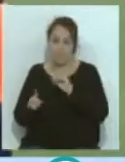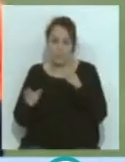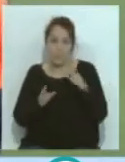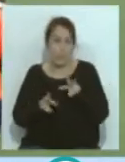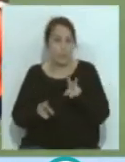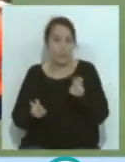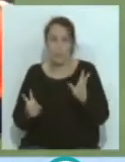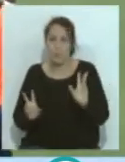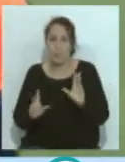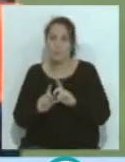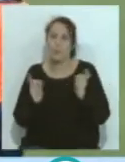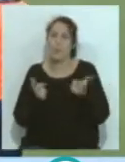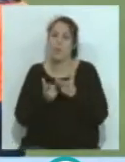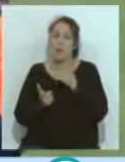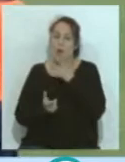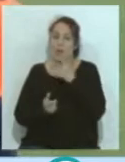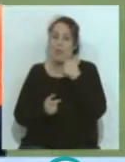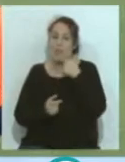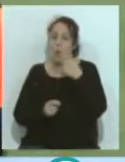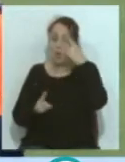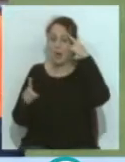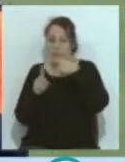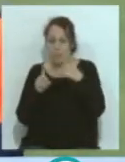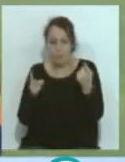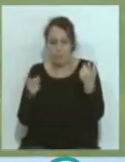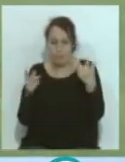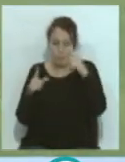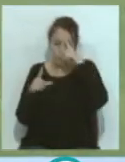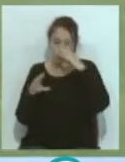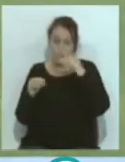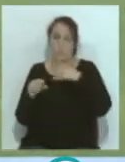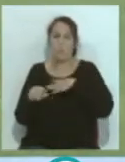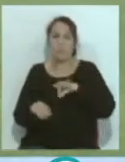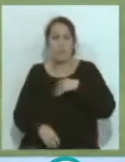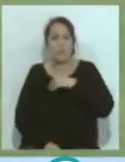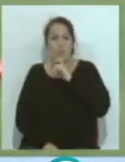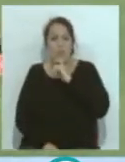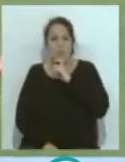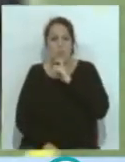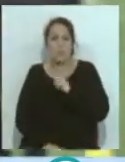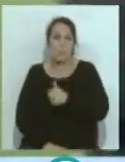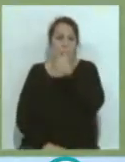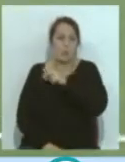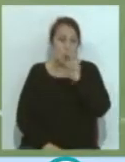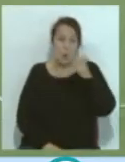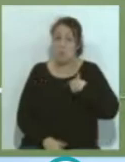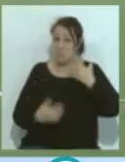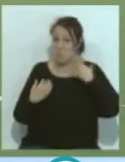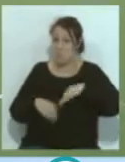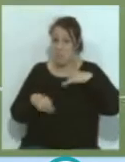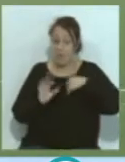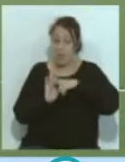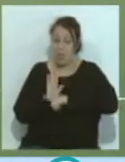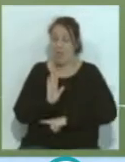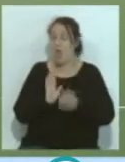temporada. Estos equipos que se encuentran, como decíamos, en un objetivo que no le corresponde, pueden tener más dificultades que otros que habitualmente están en esa parte baja de la